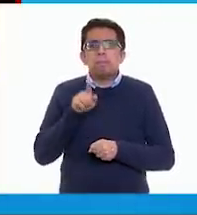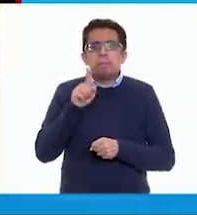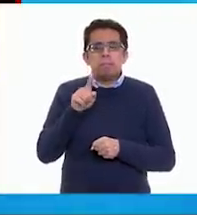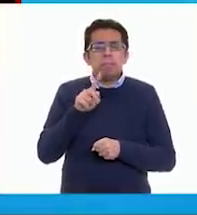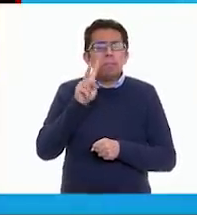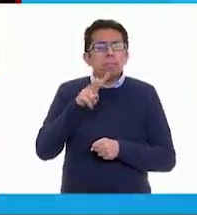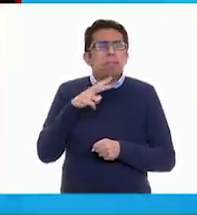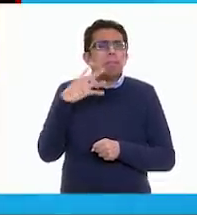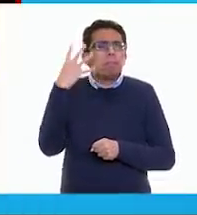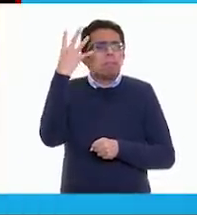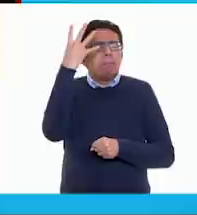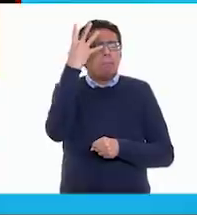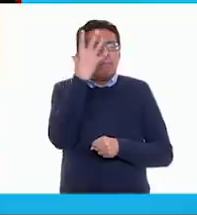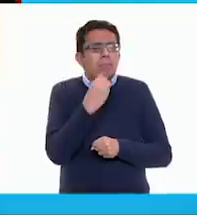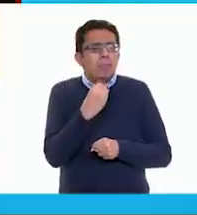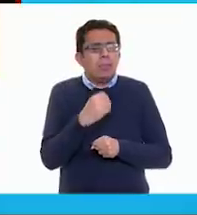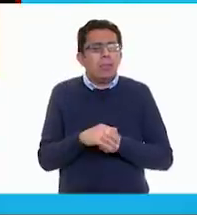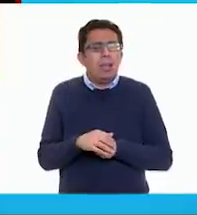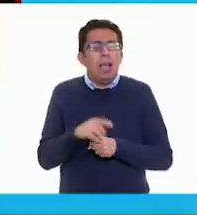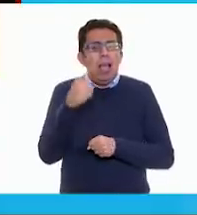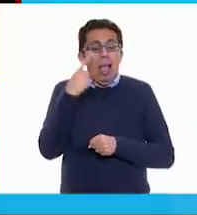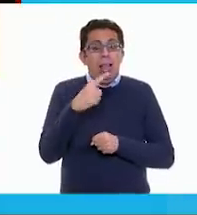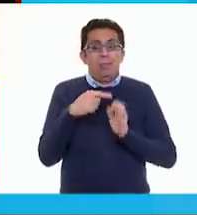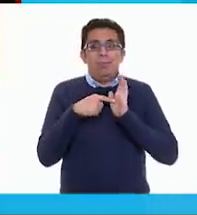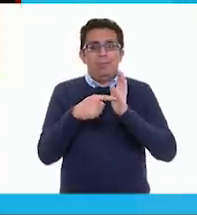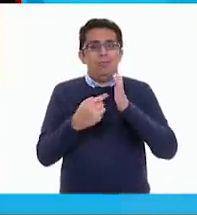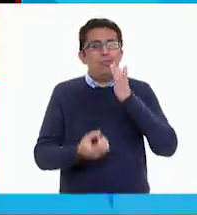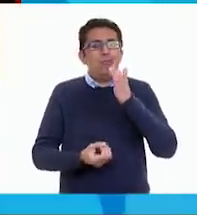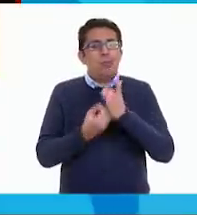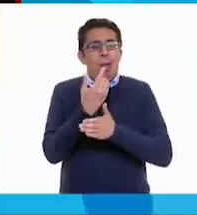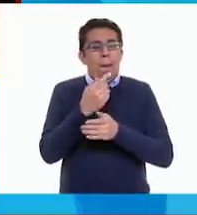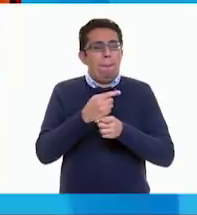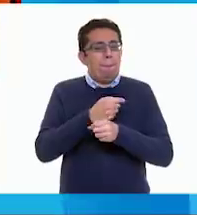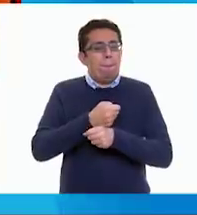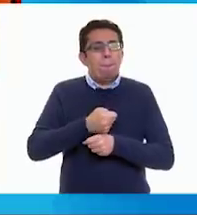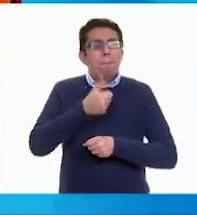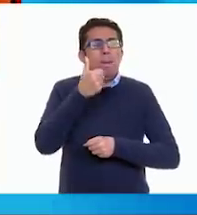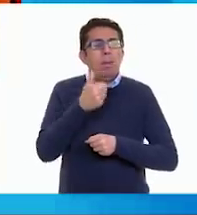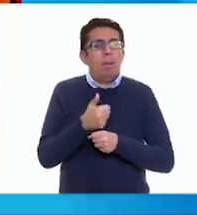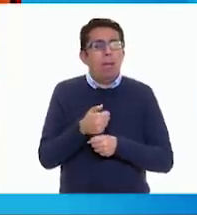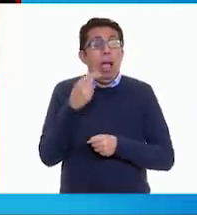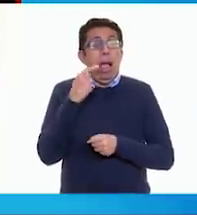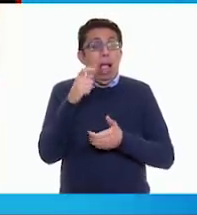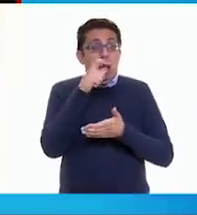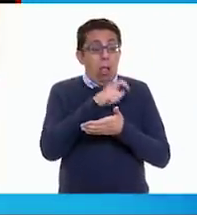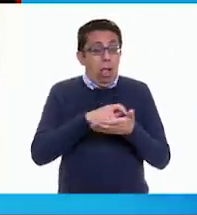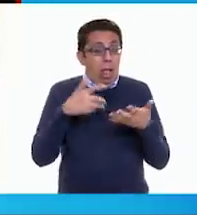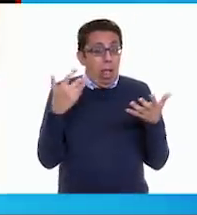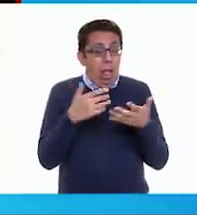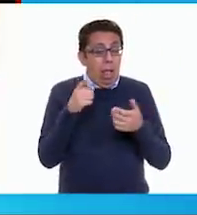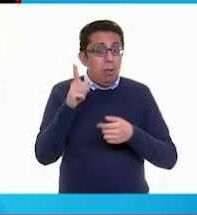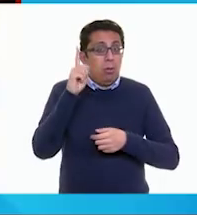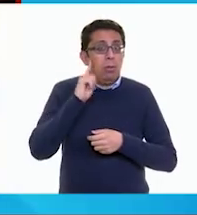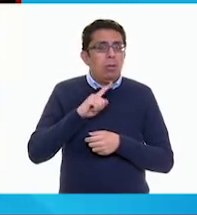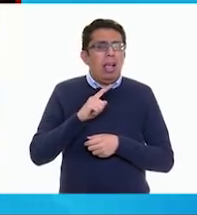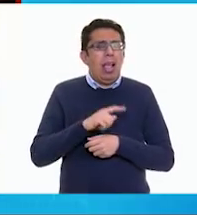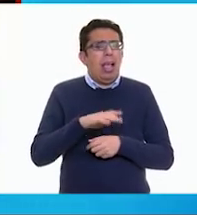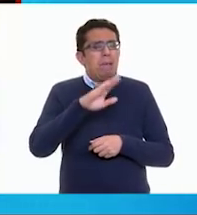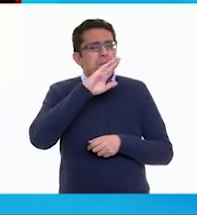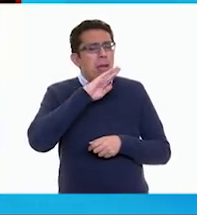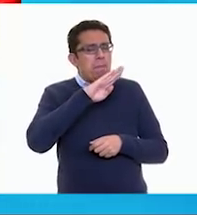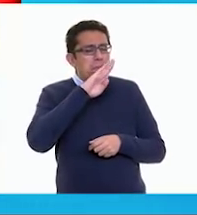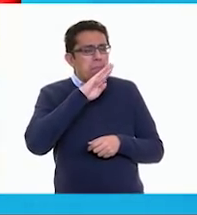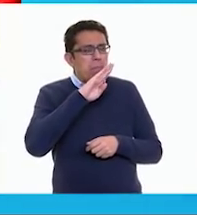bonito. Para que así lo estrenes ese día. Comprado lo hice con doña moza. Ay, mami.